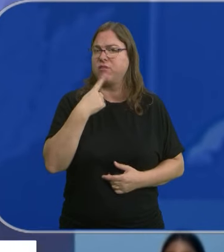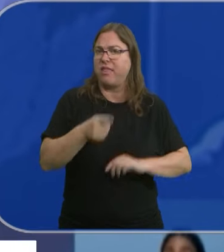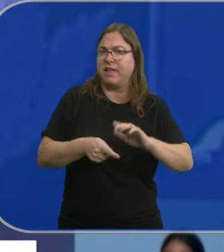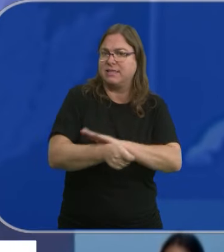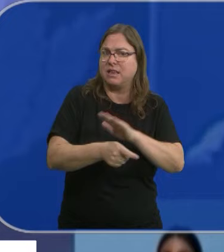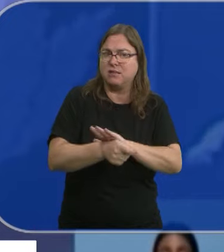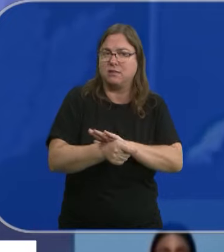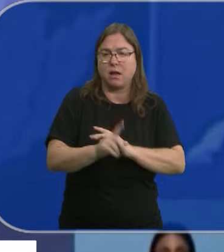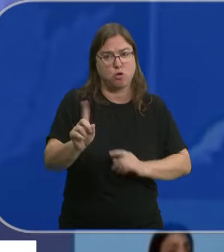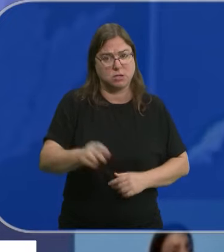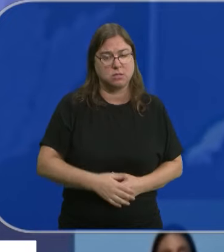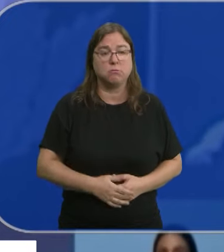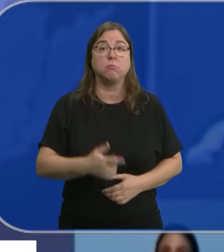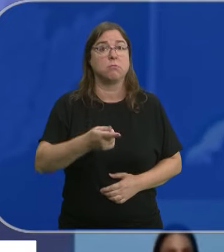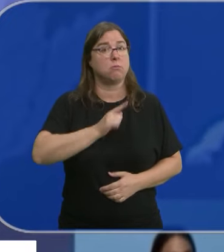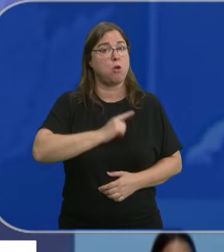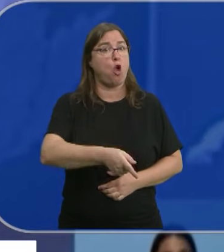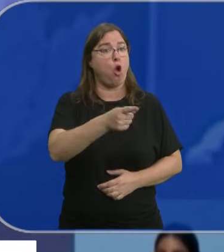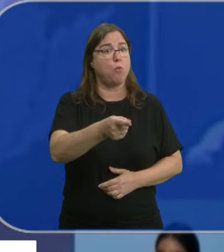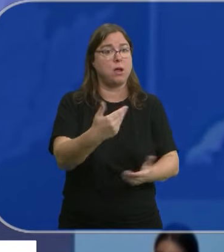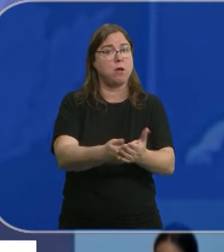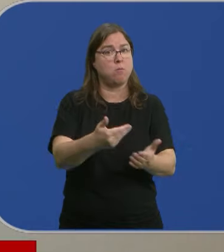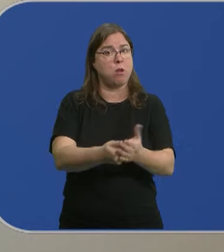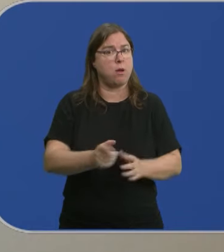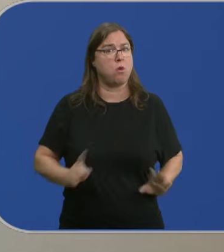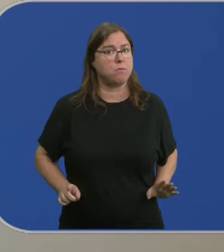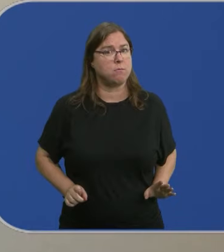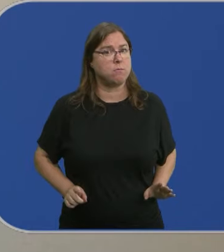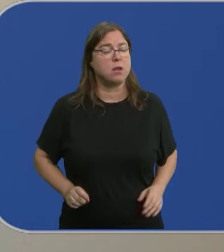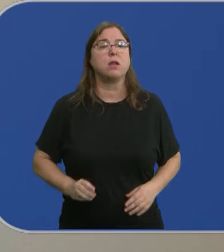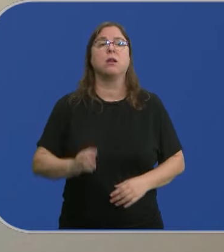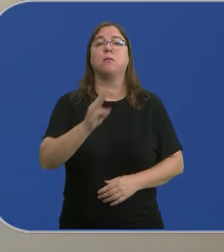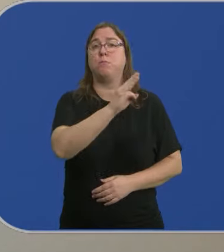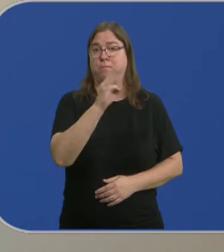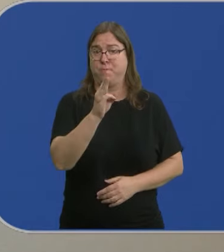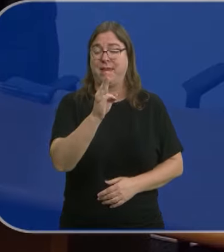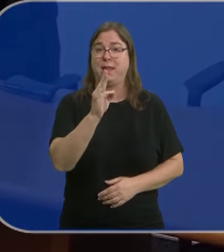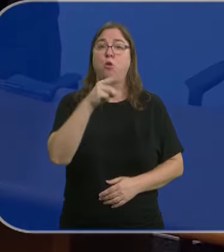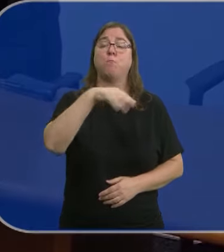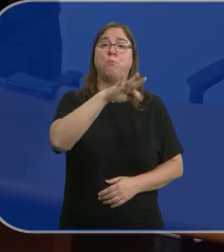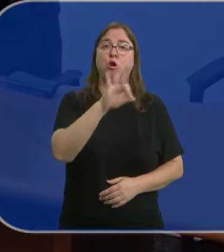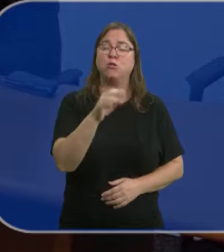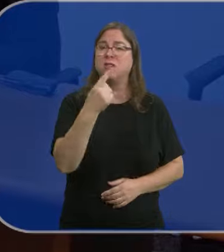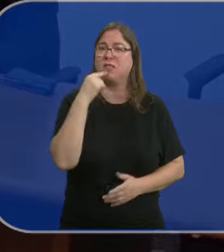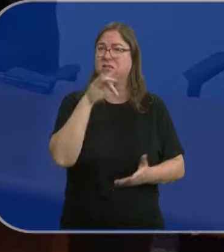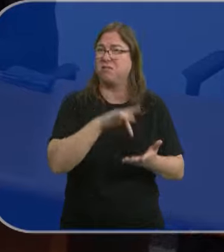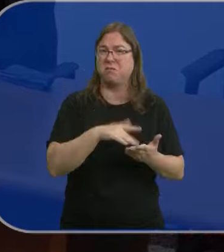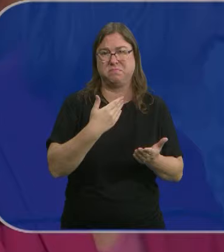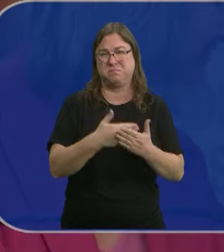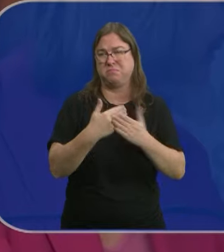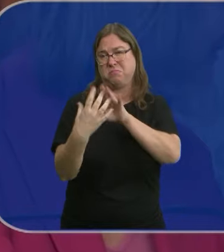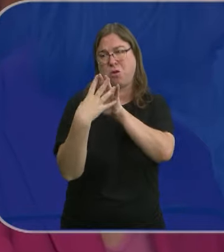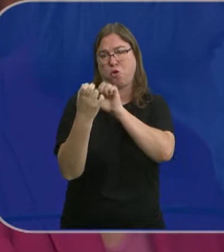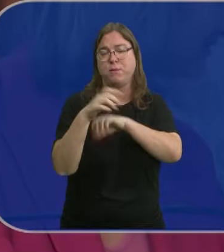chantaje. No me obligue a mostrar las pruebas. El popular Esteban González Pons asegura que lo ocurrido demuestra la